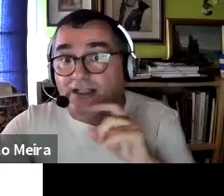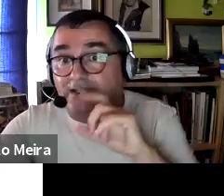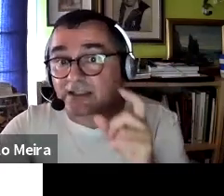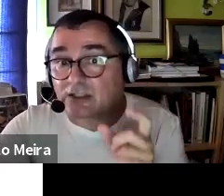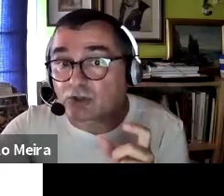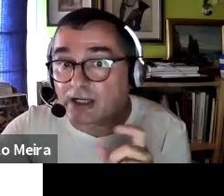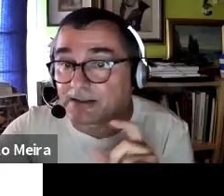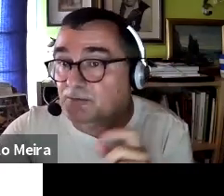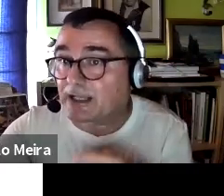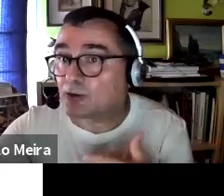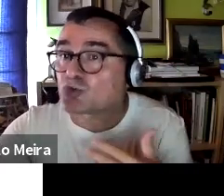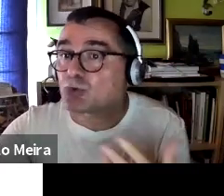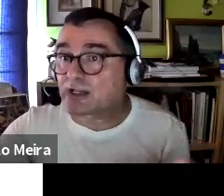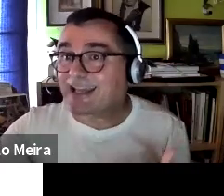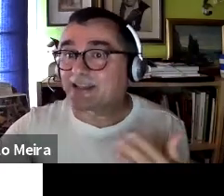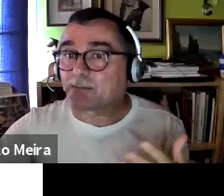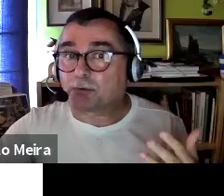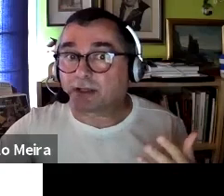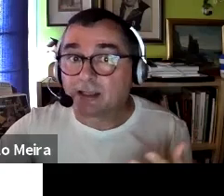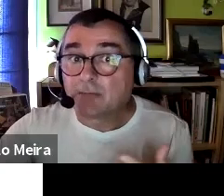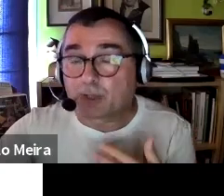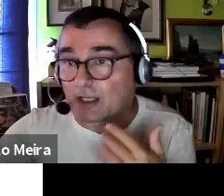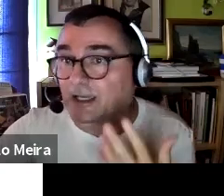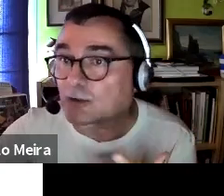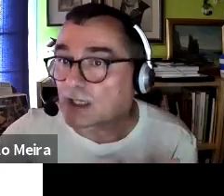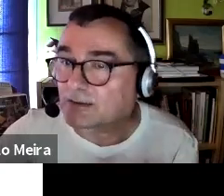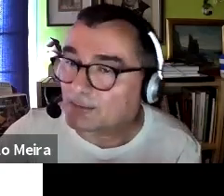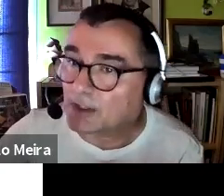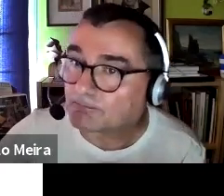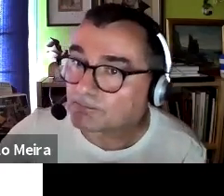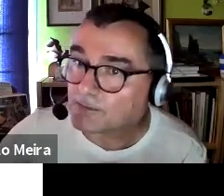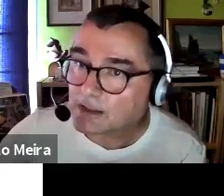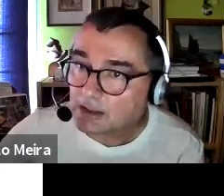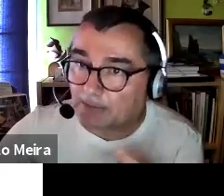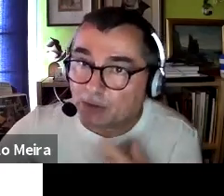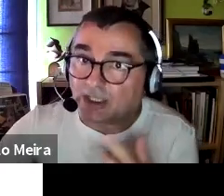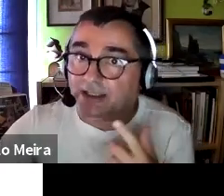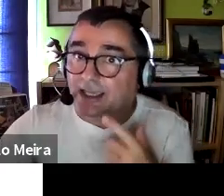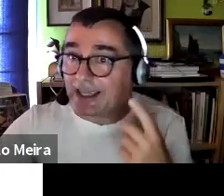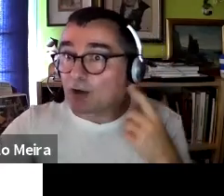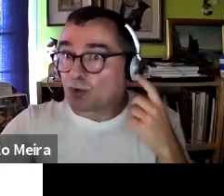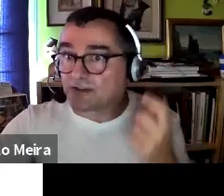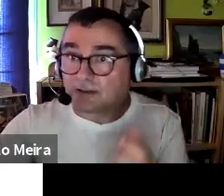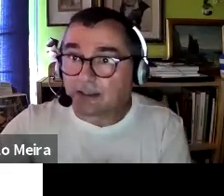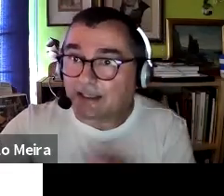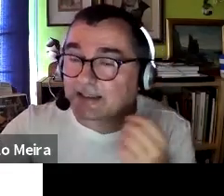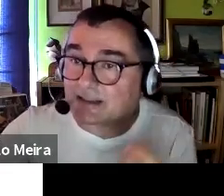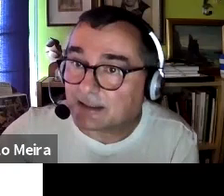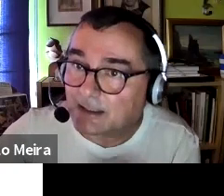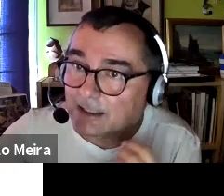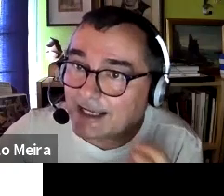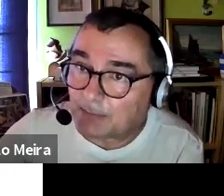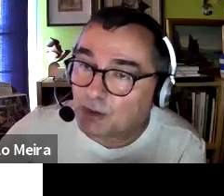en todas las agendas que son relevantes para construir la agenda pública pero en la agenda educativa también la pregunta que hago es